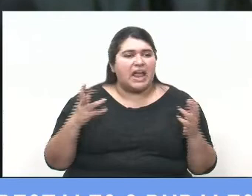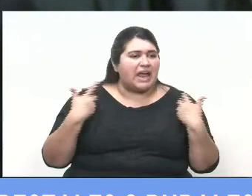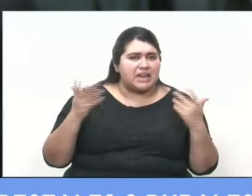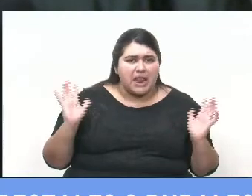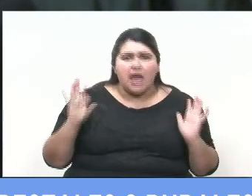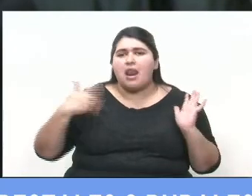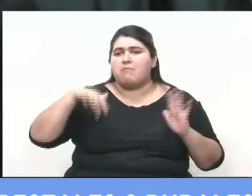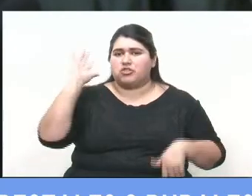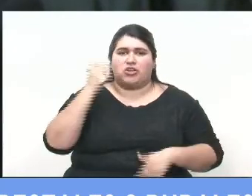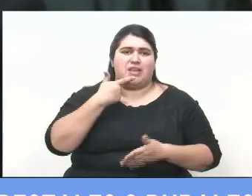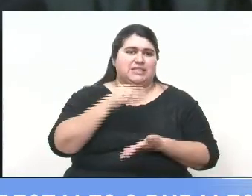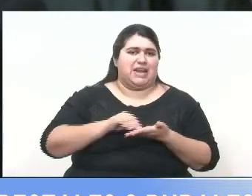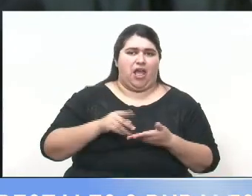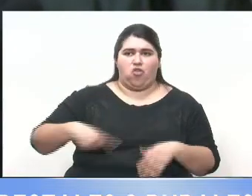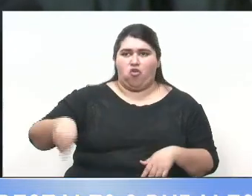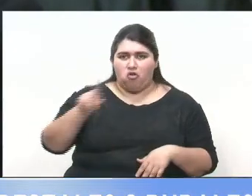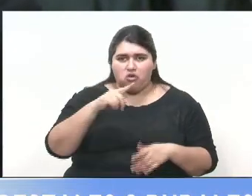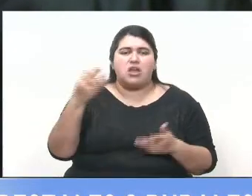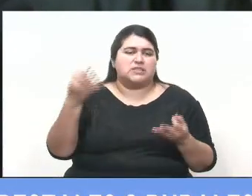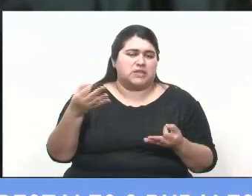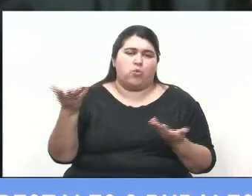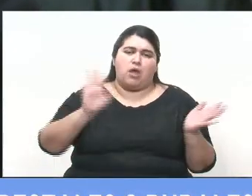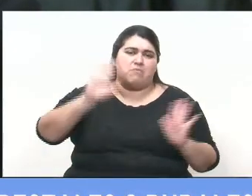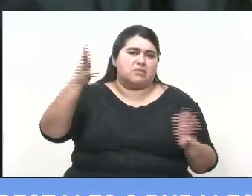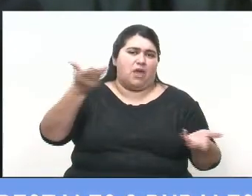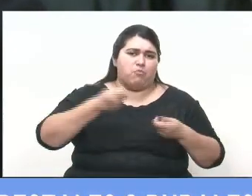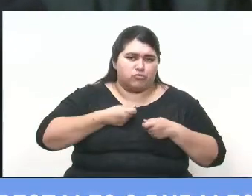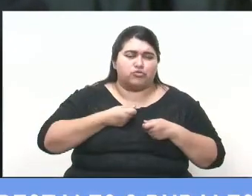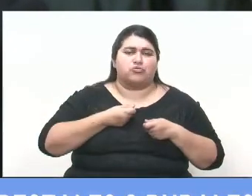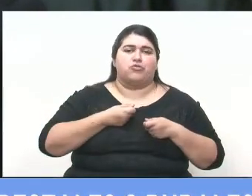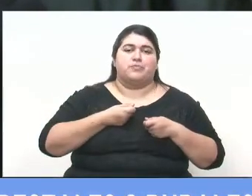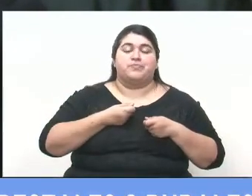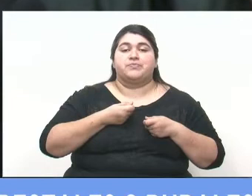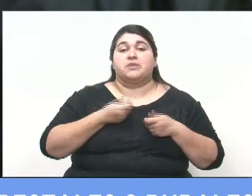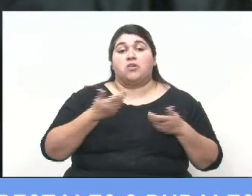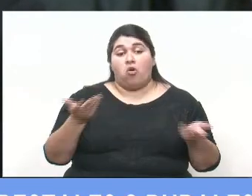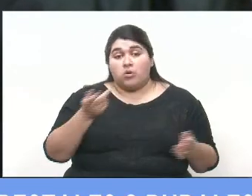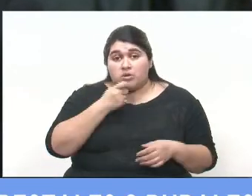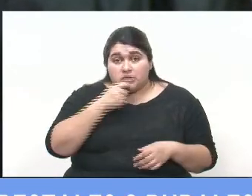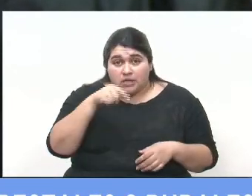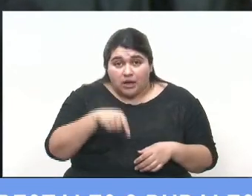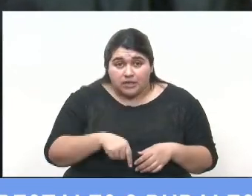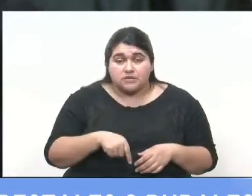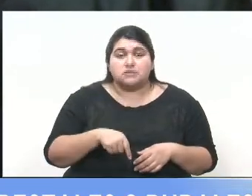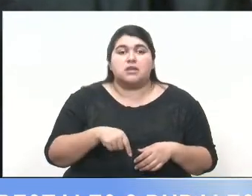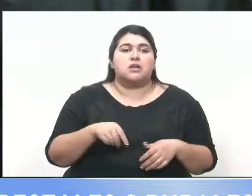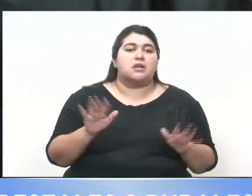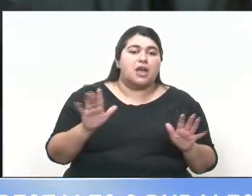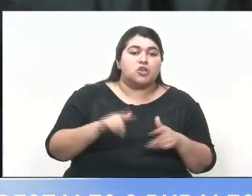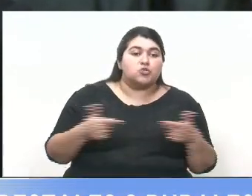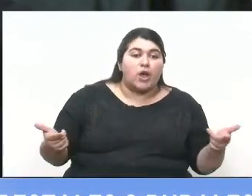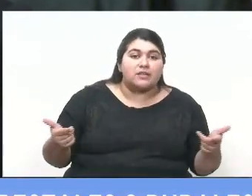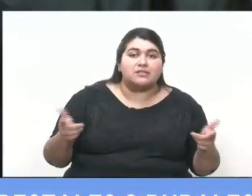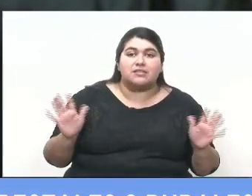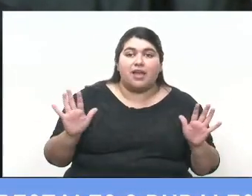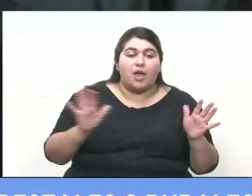de los senadores va a estar acompañando la iniciativa y, por supuesto, si hoy tenemos la suerte de que este proyecto pueda